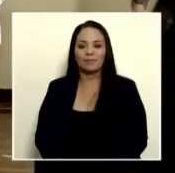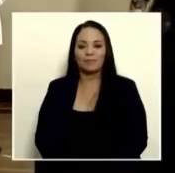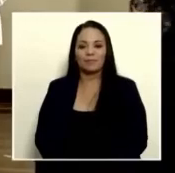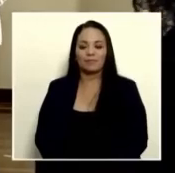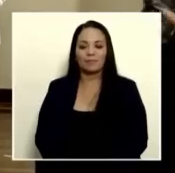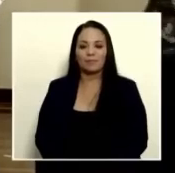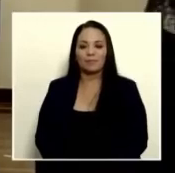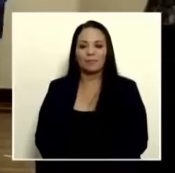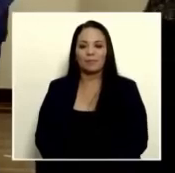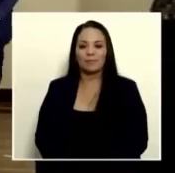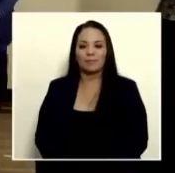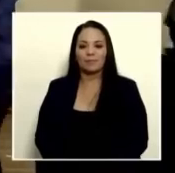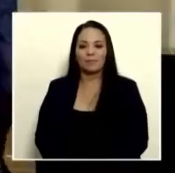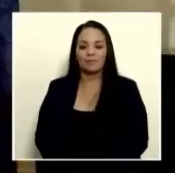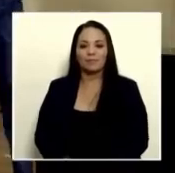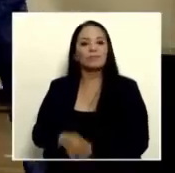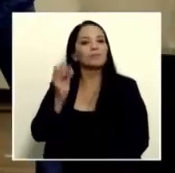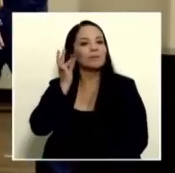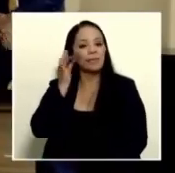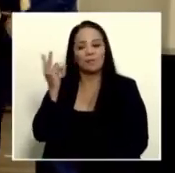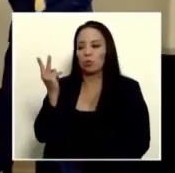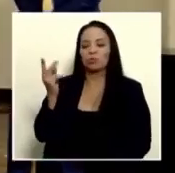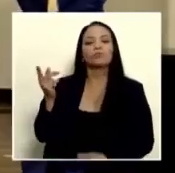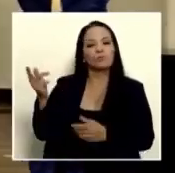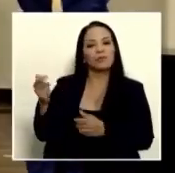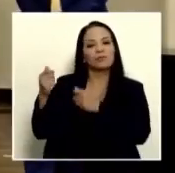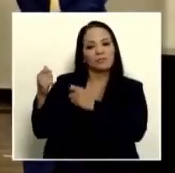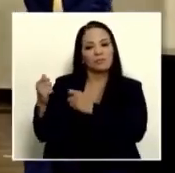Yo me paro la par, las dos damas, vengas.